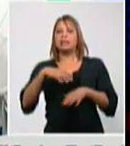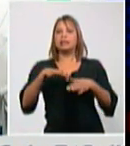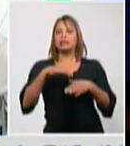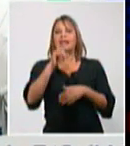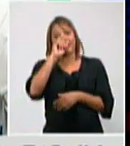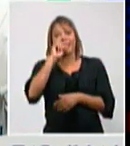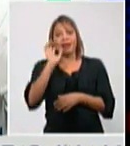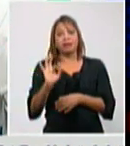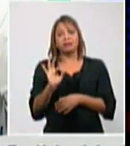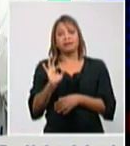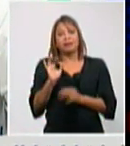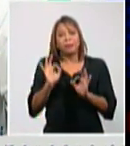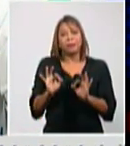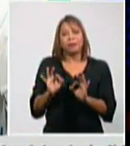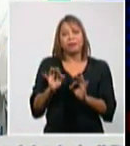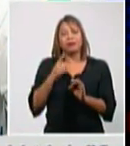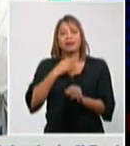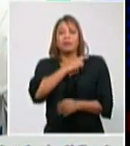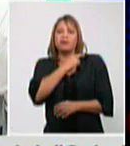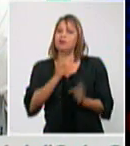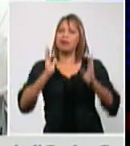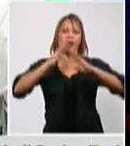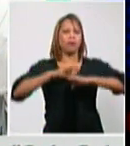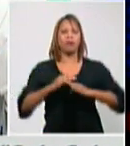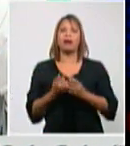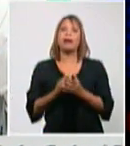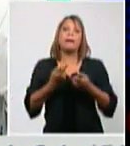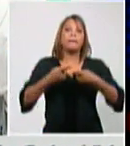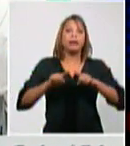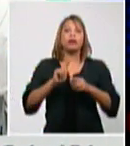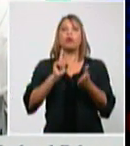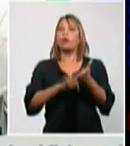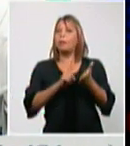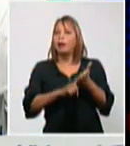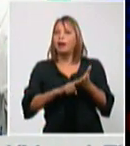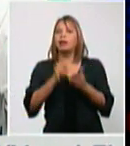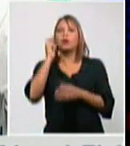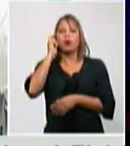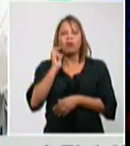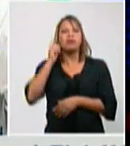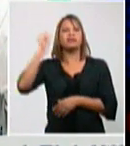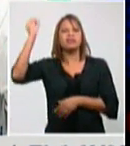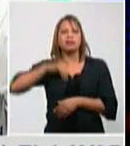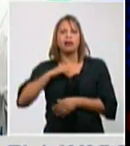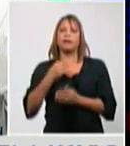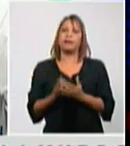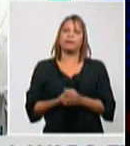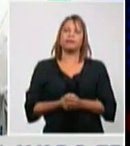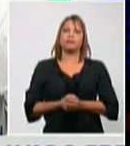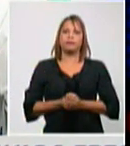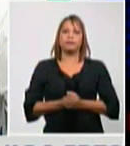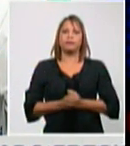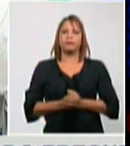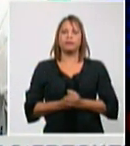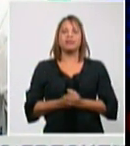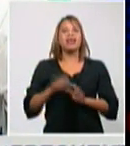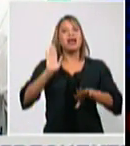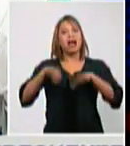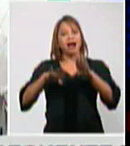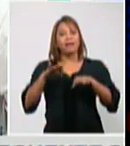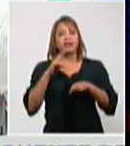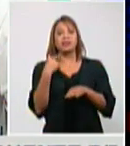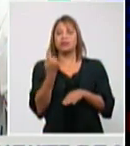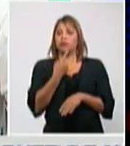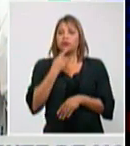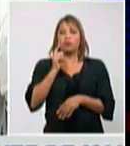la total responsabilidad pero los padres, los abuelos sí la tenemos y a veces también por la edad